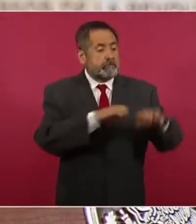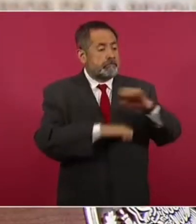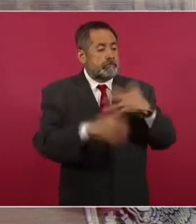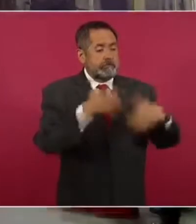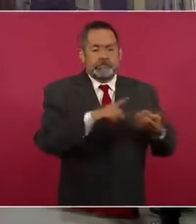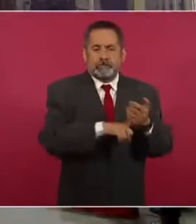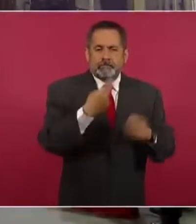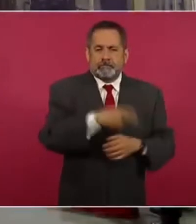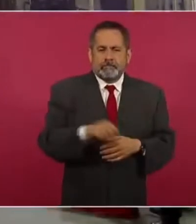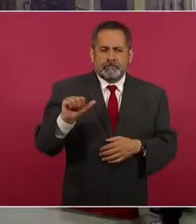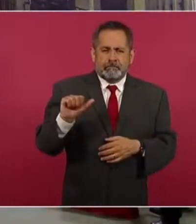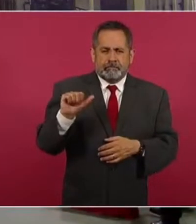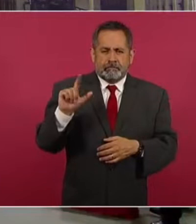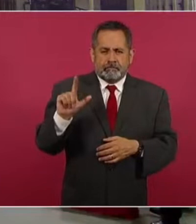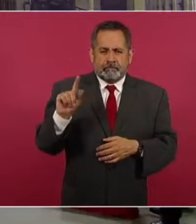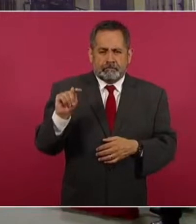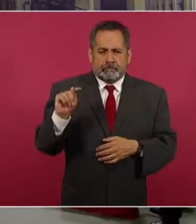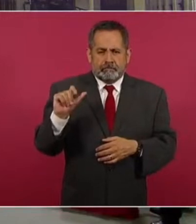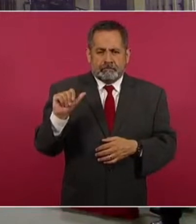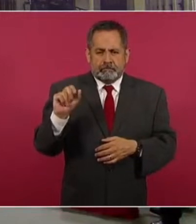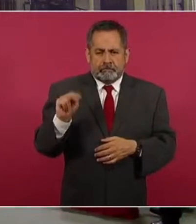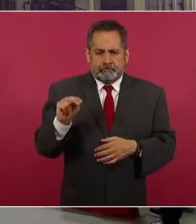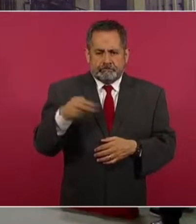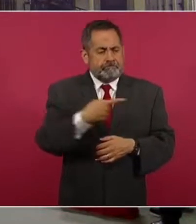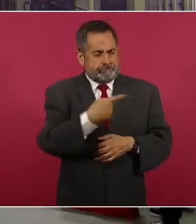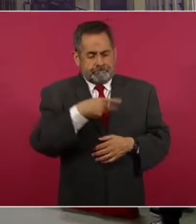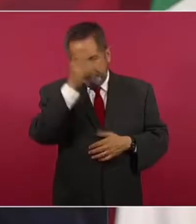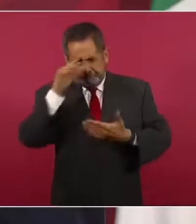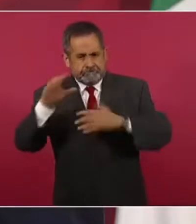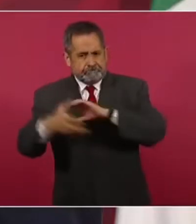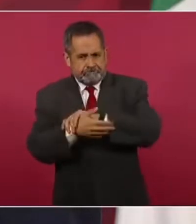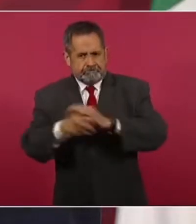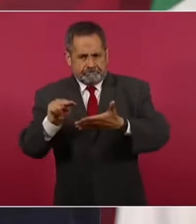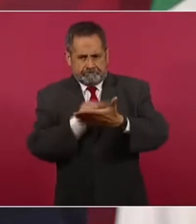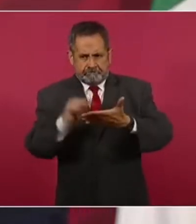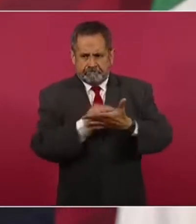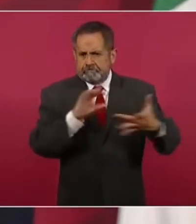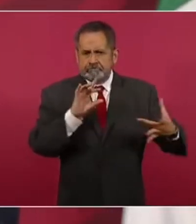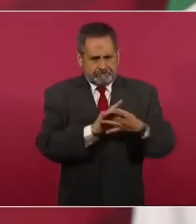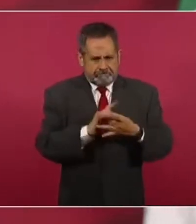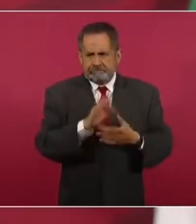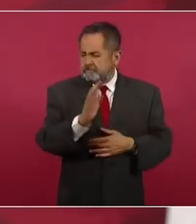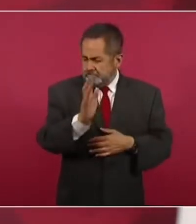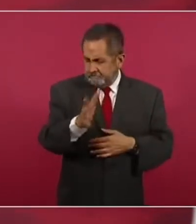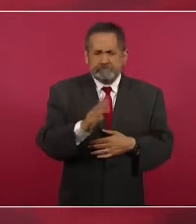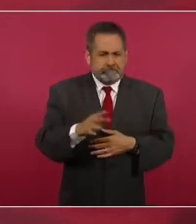un convenio con ellos para la